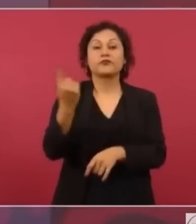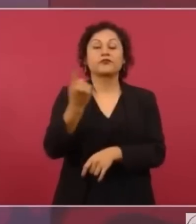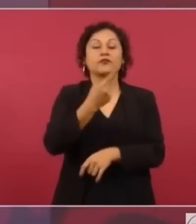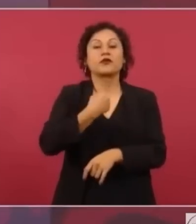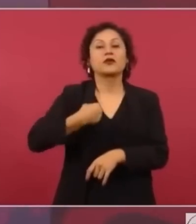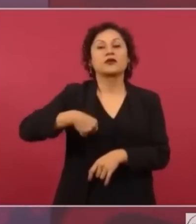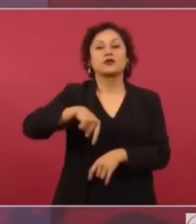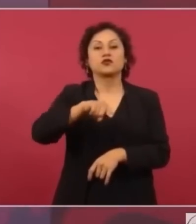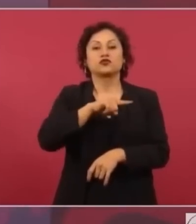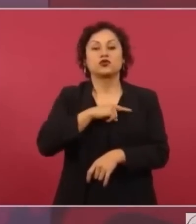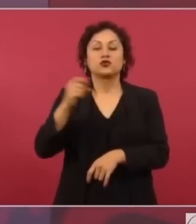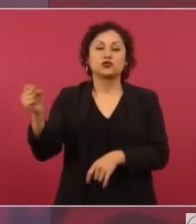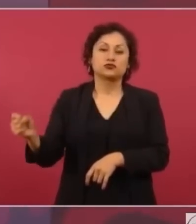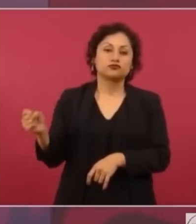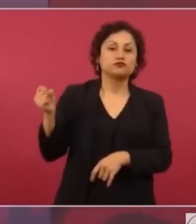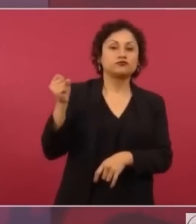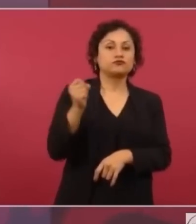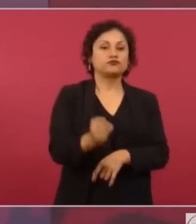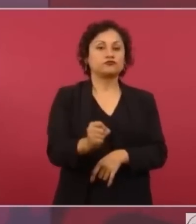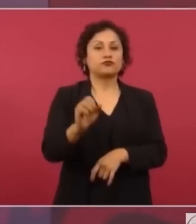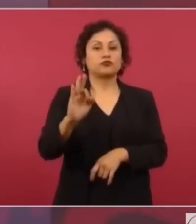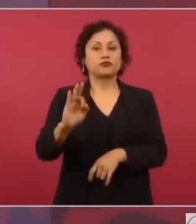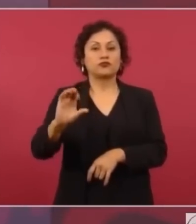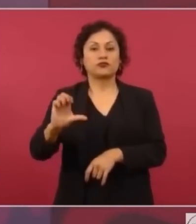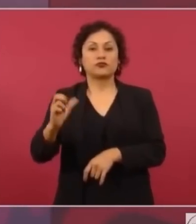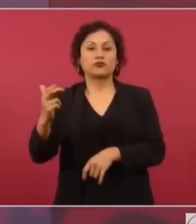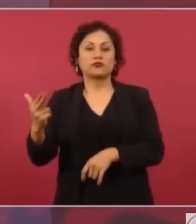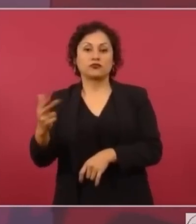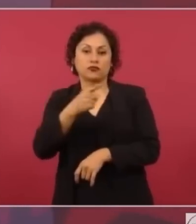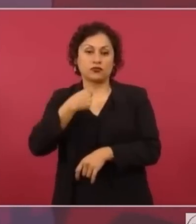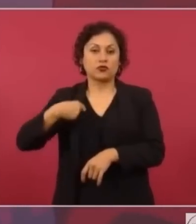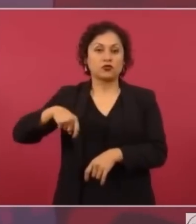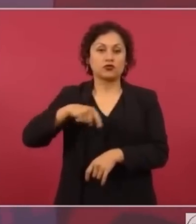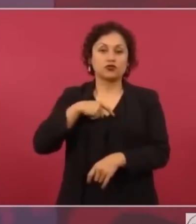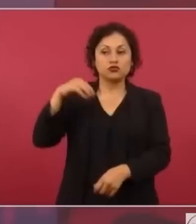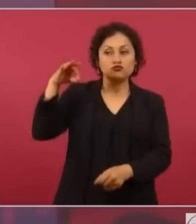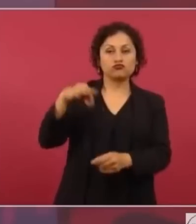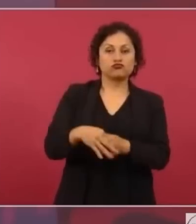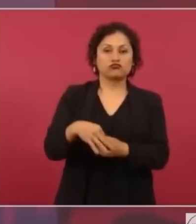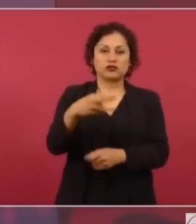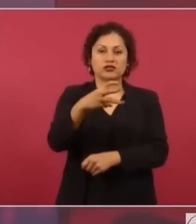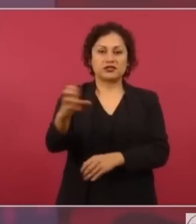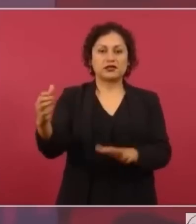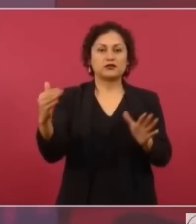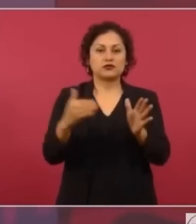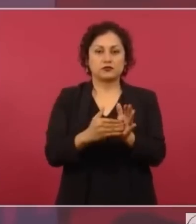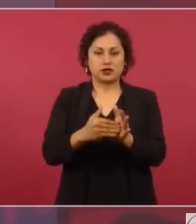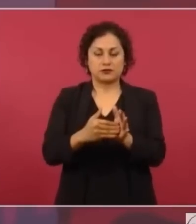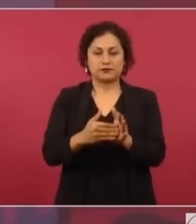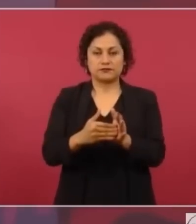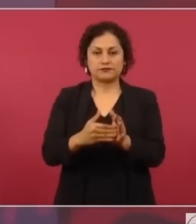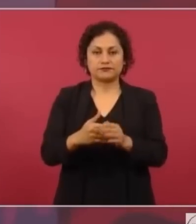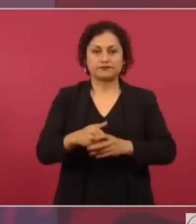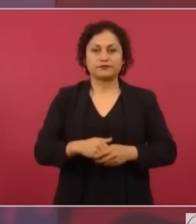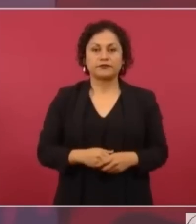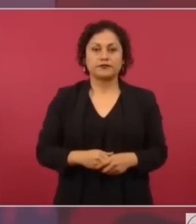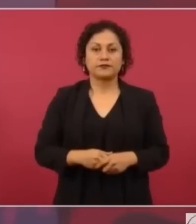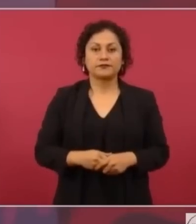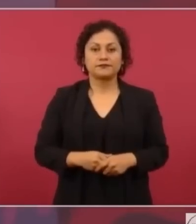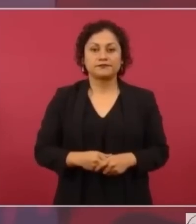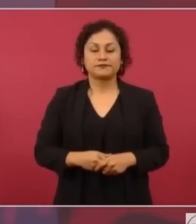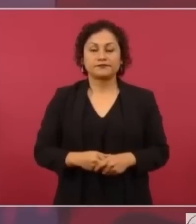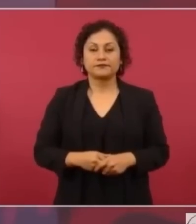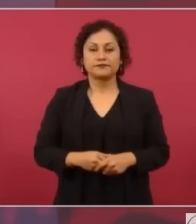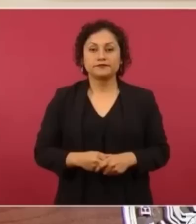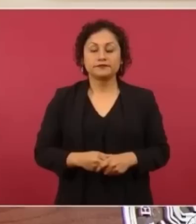pusimos a Calderón, le dimos 300 mil votos adicionales y el